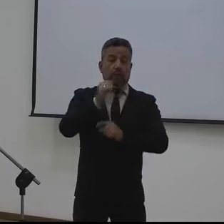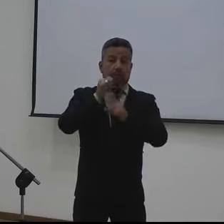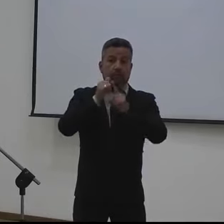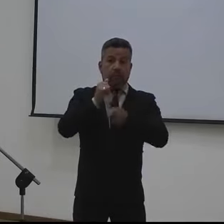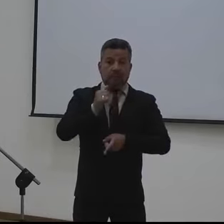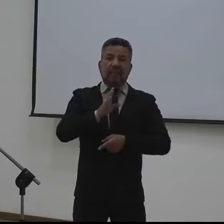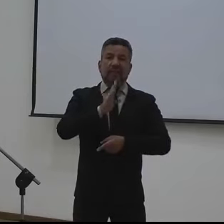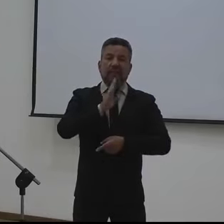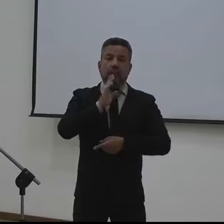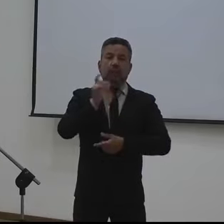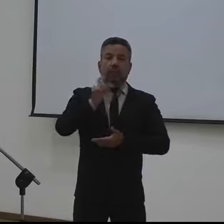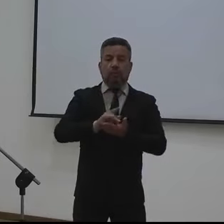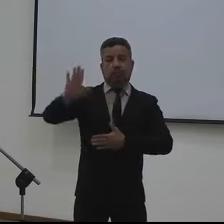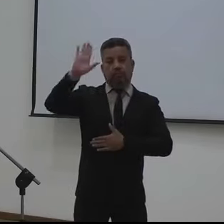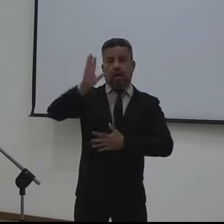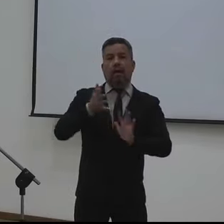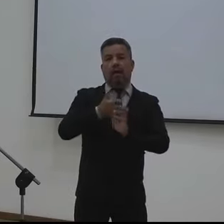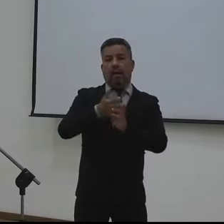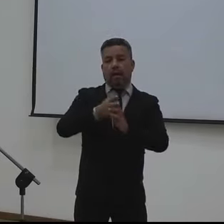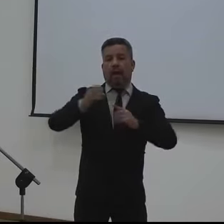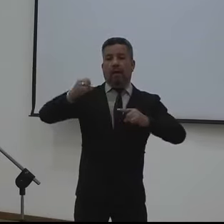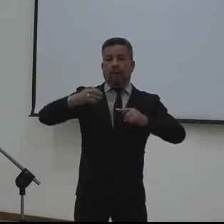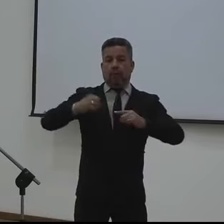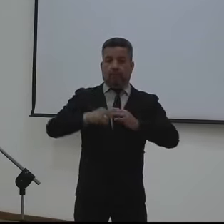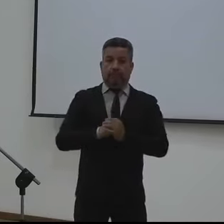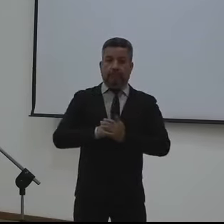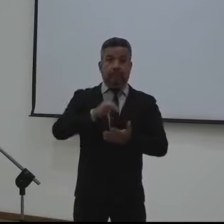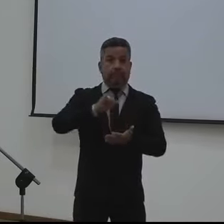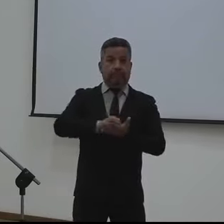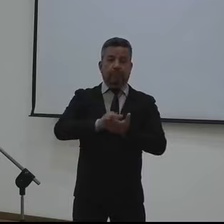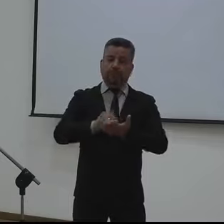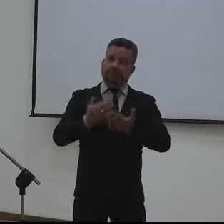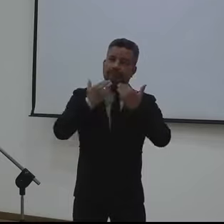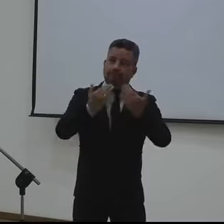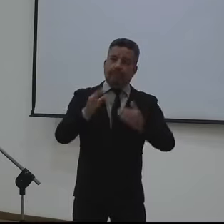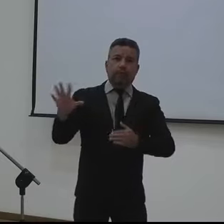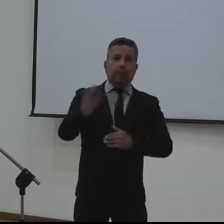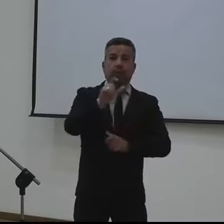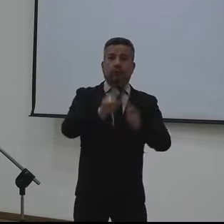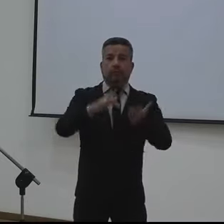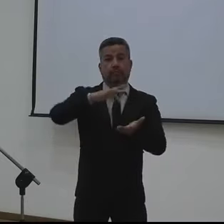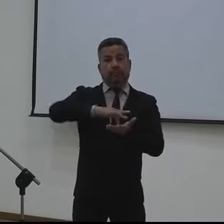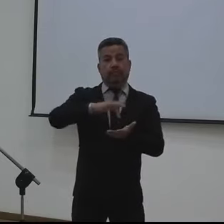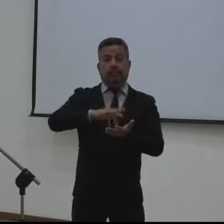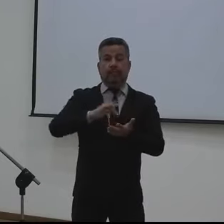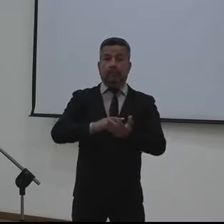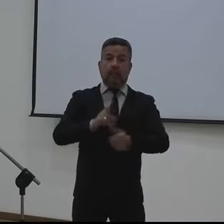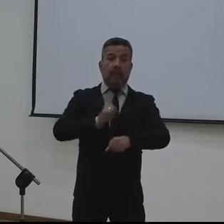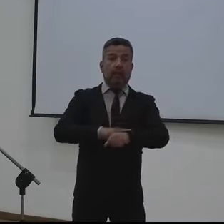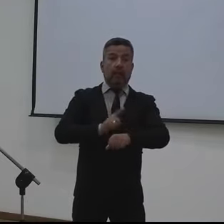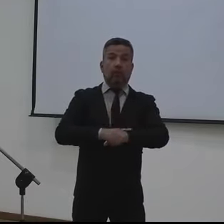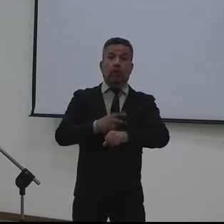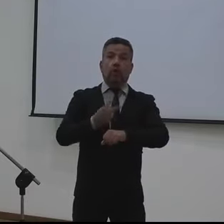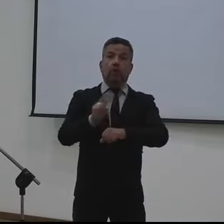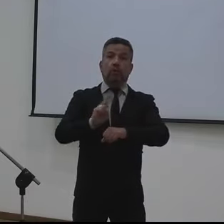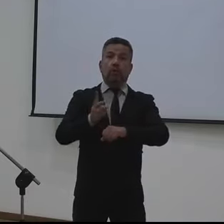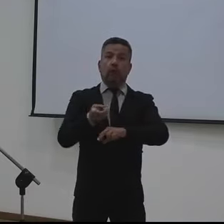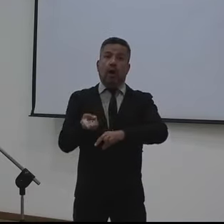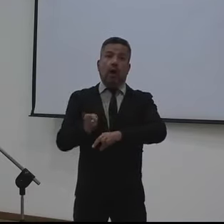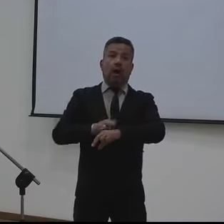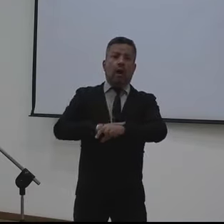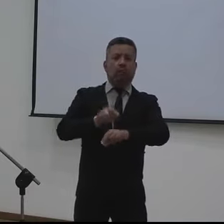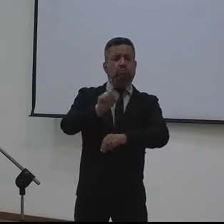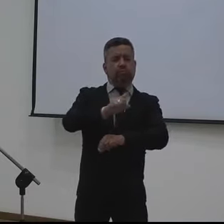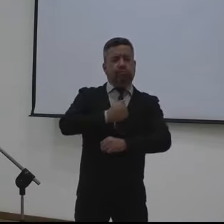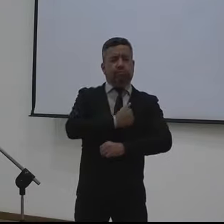y sólo las encenderán quienes intervengan en el foro. De igual forma, les agradecemos a los participantes no exceder los dos